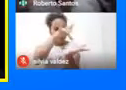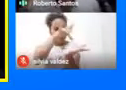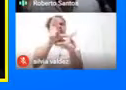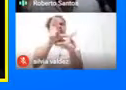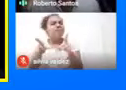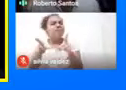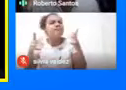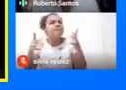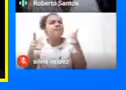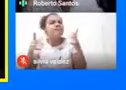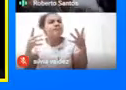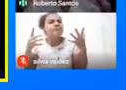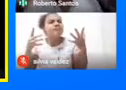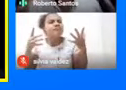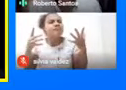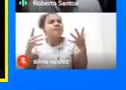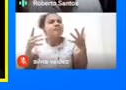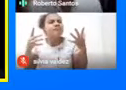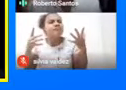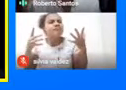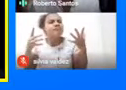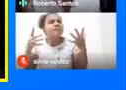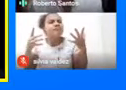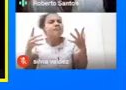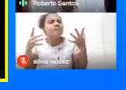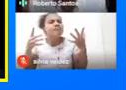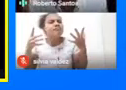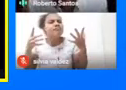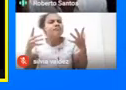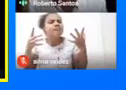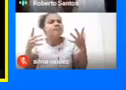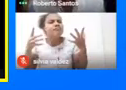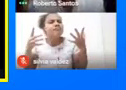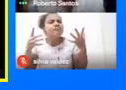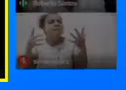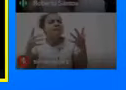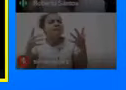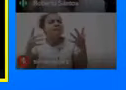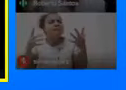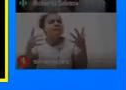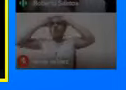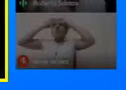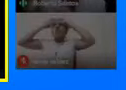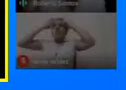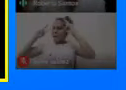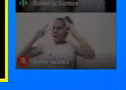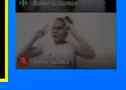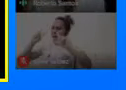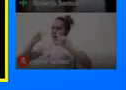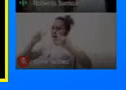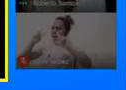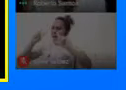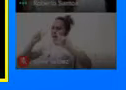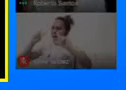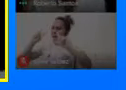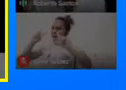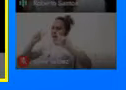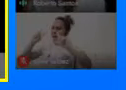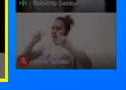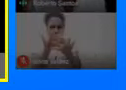Hacia el conocimiento Y hacia todo El descubrimiento De una serie de cosas Si lo interpretamos Desde la lengua muisca